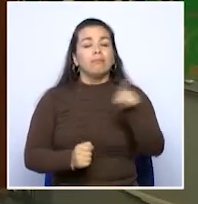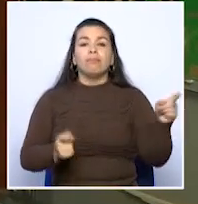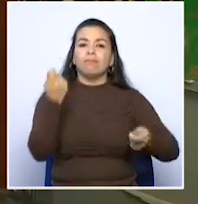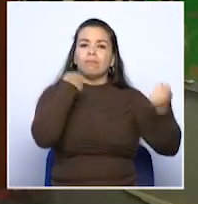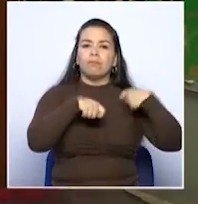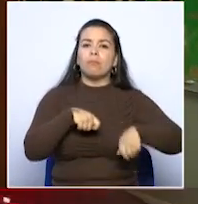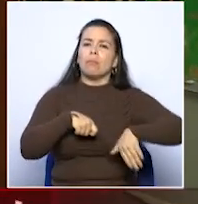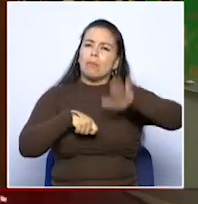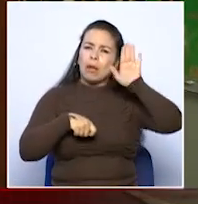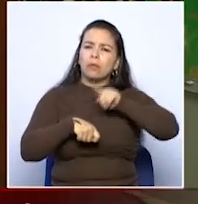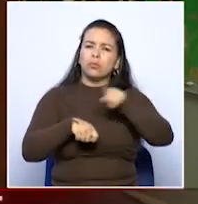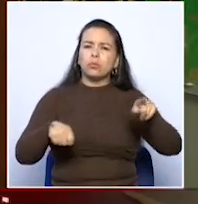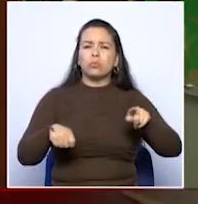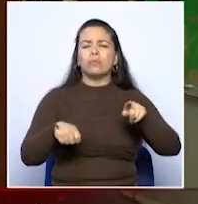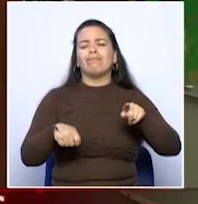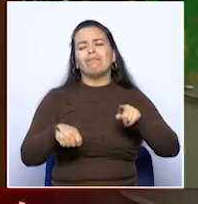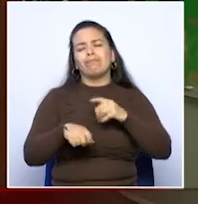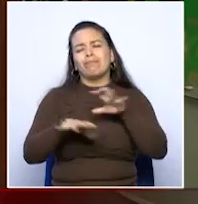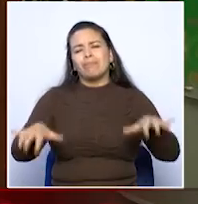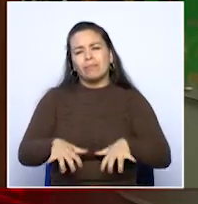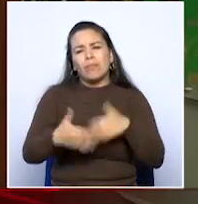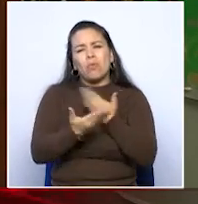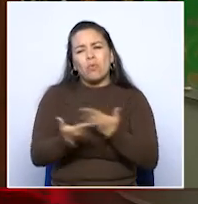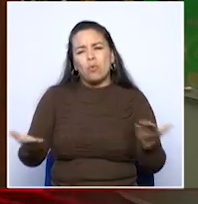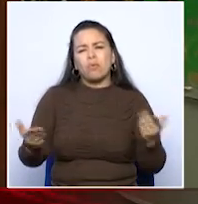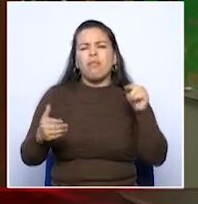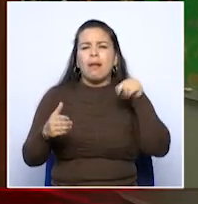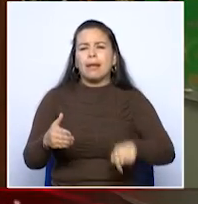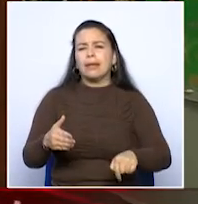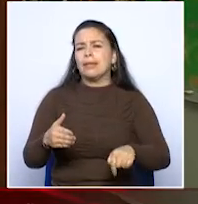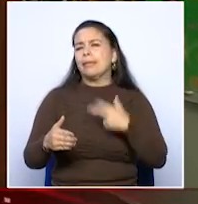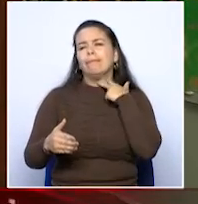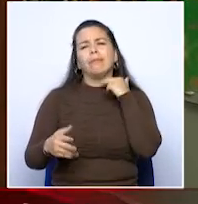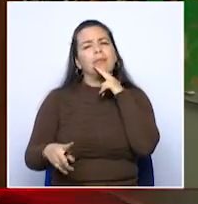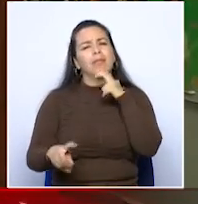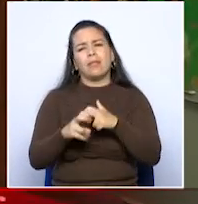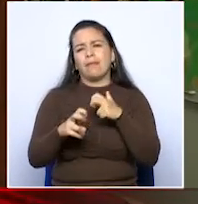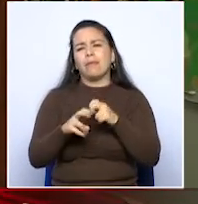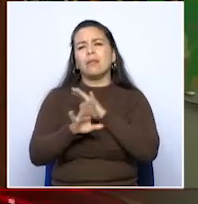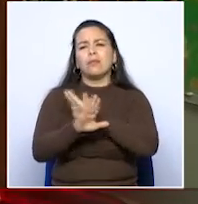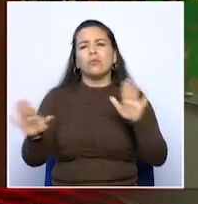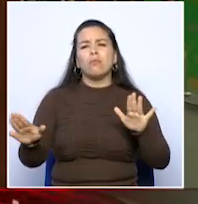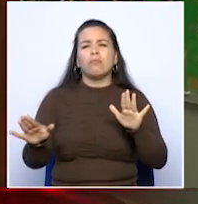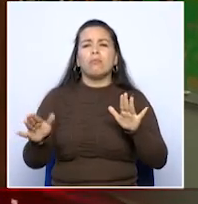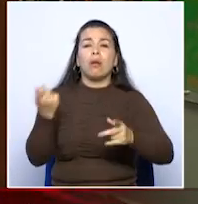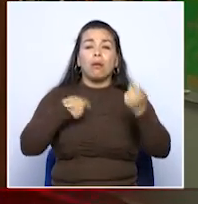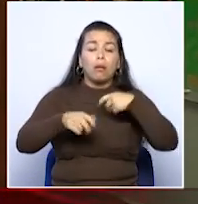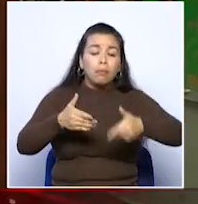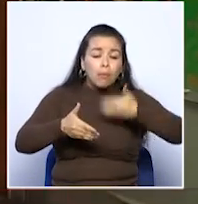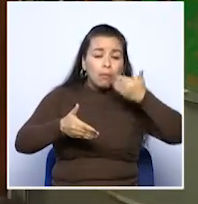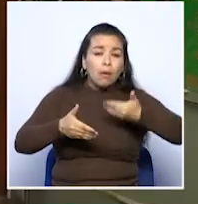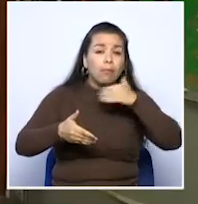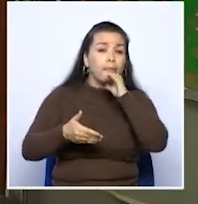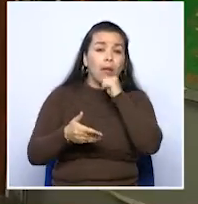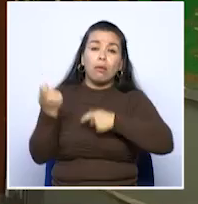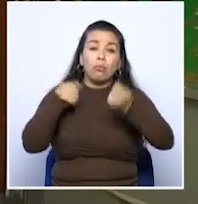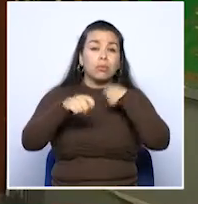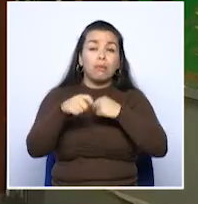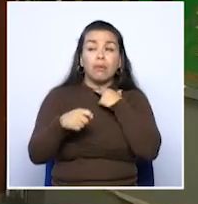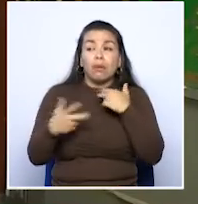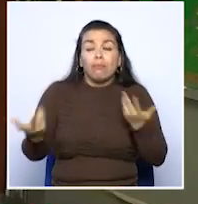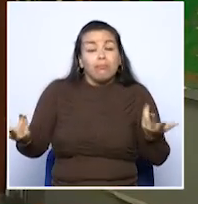hemos perdido lo poco que hemos tenido, aquí prácticamente no se vende ni siquiera para tomarse una sopita o uno ni nada de esas cosas,